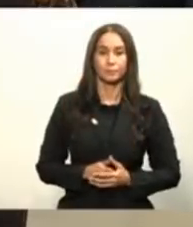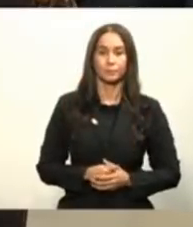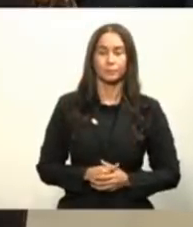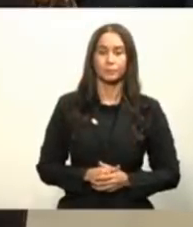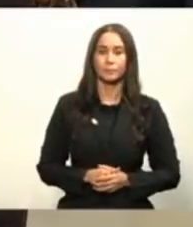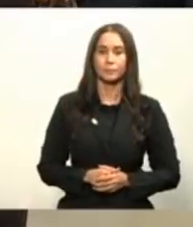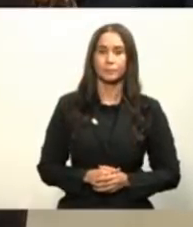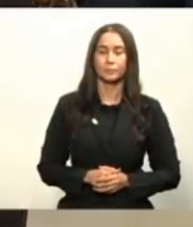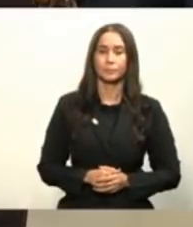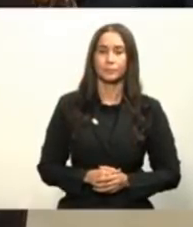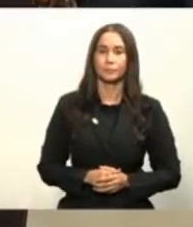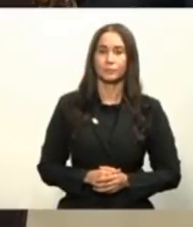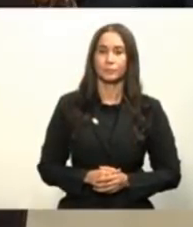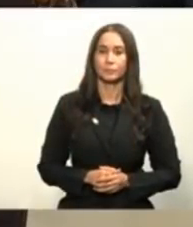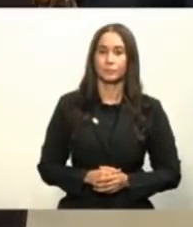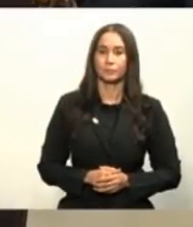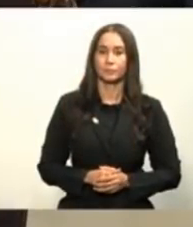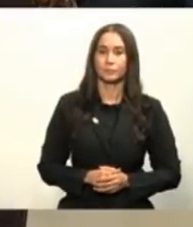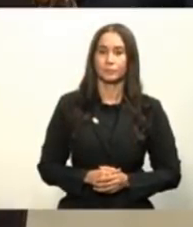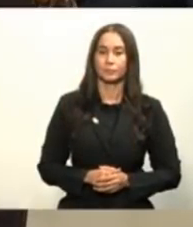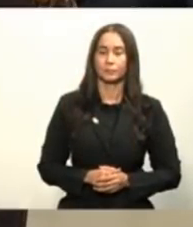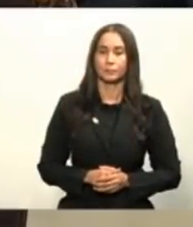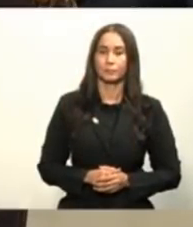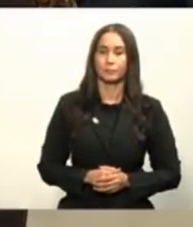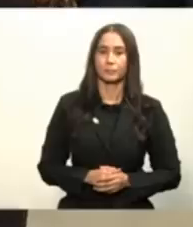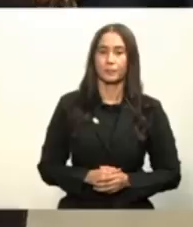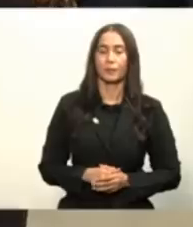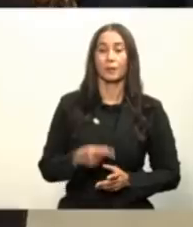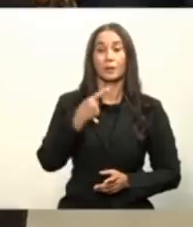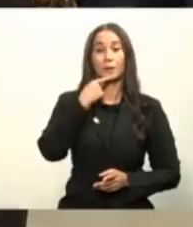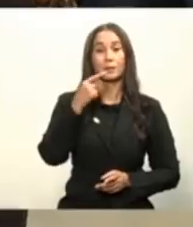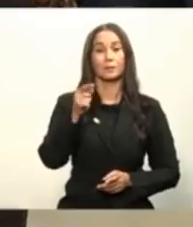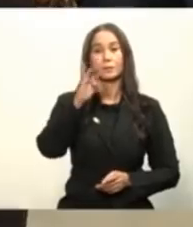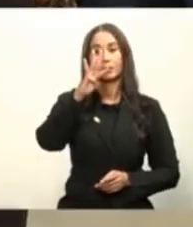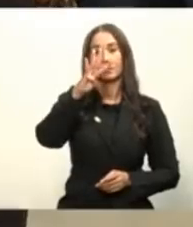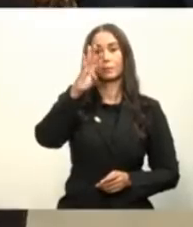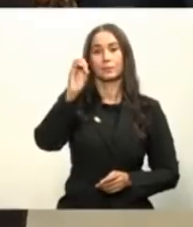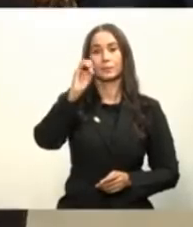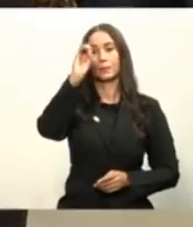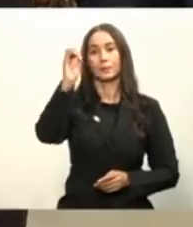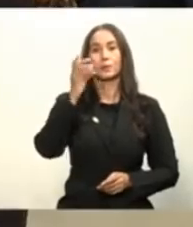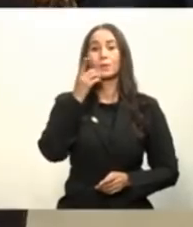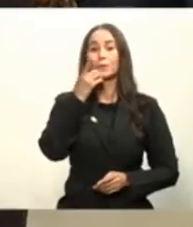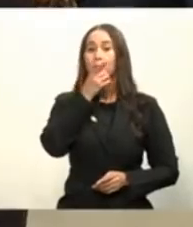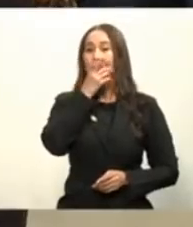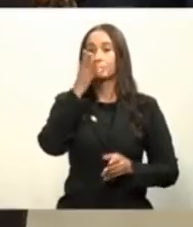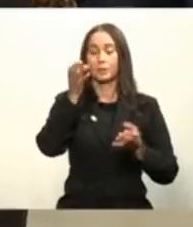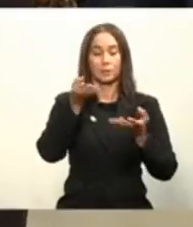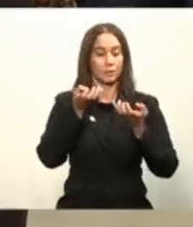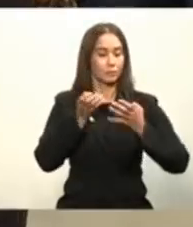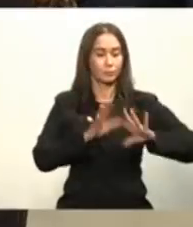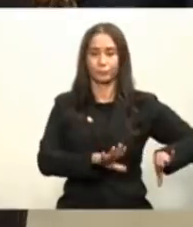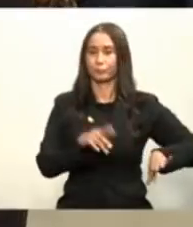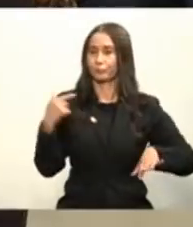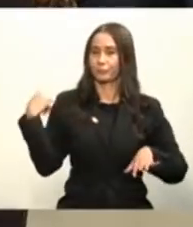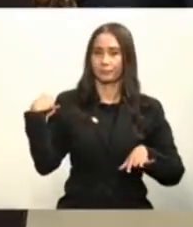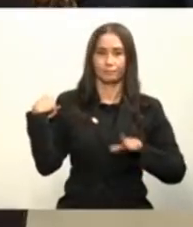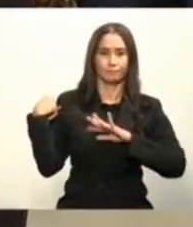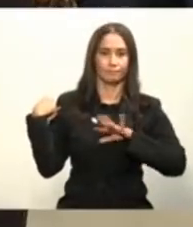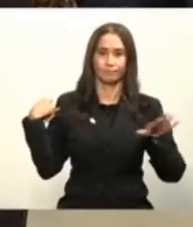hay que decir que hay una hay alrededor de un 40% de la población que dice que no quiere vacunarse